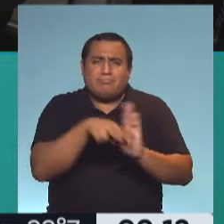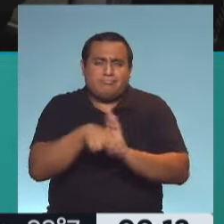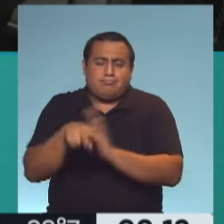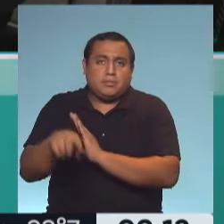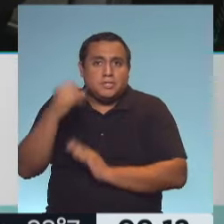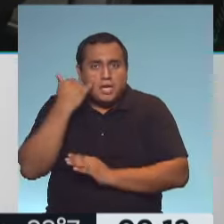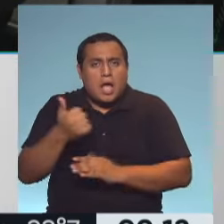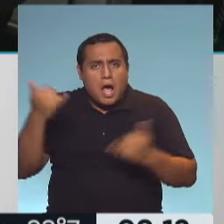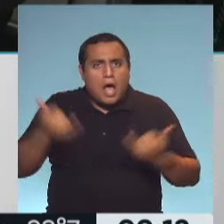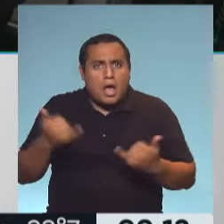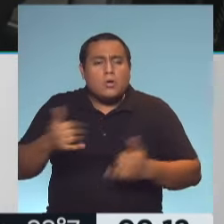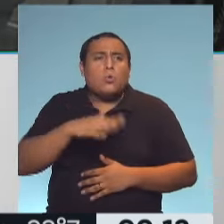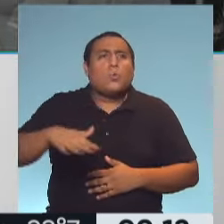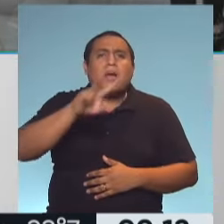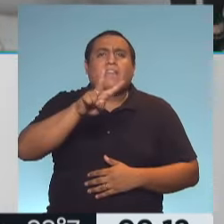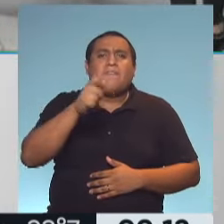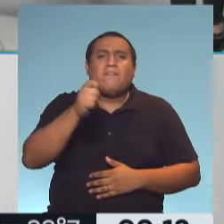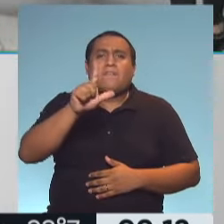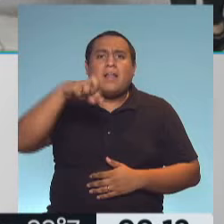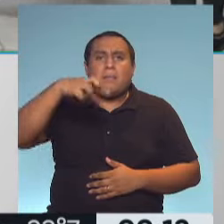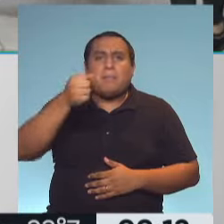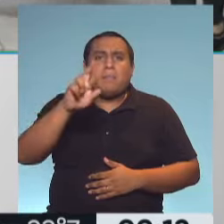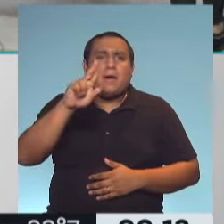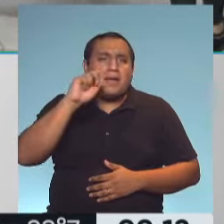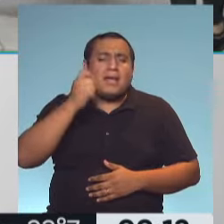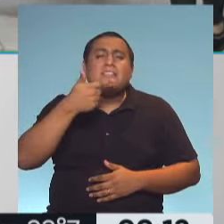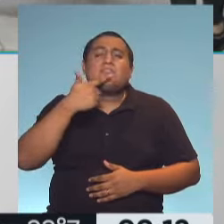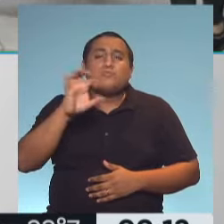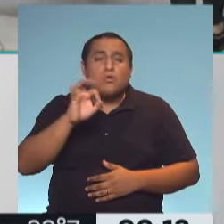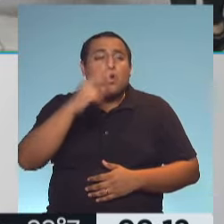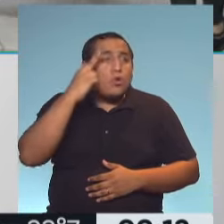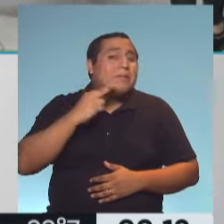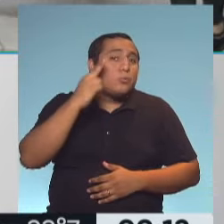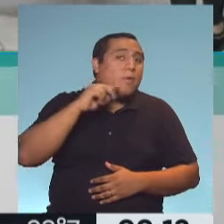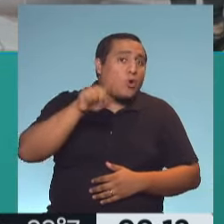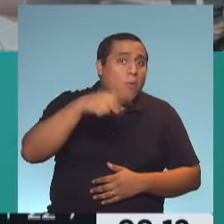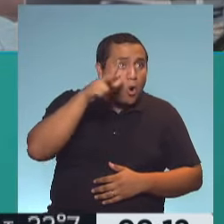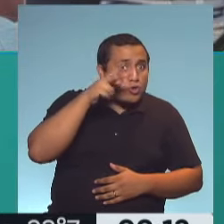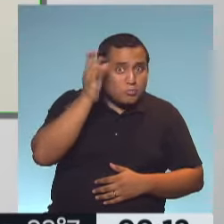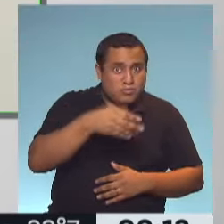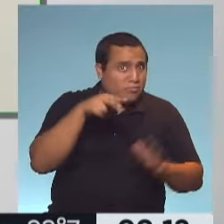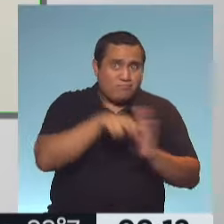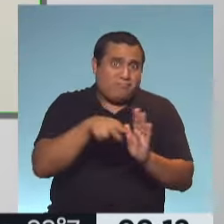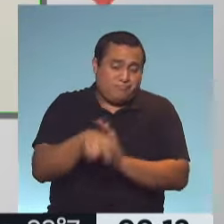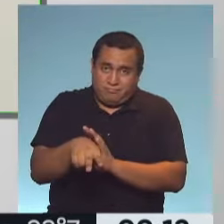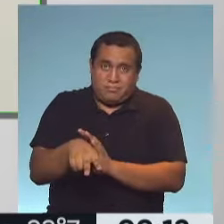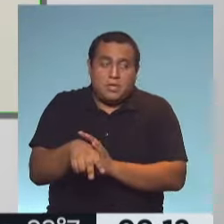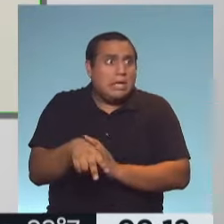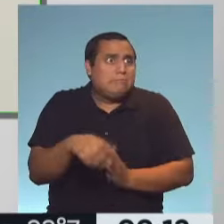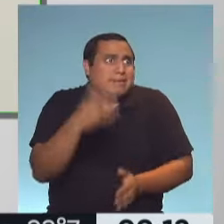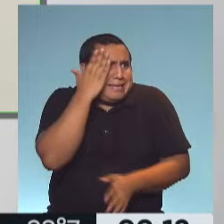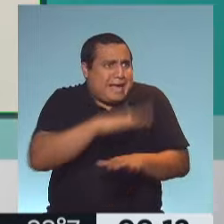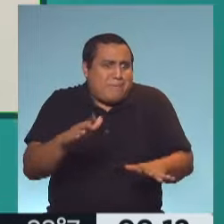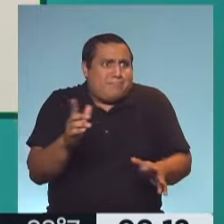Hay zonas como Valparaíso, en los cuales hay un 99,98% de ocupación. O no hay camas, casi te diría. No hay